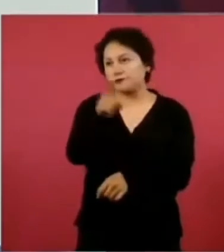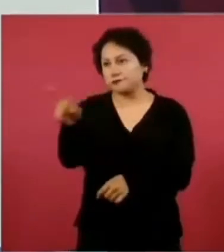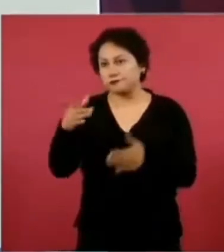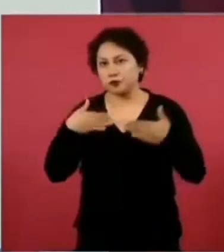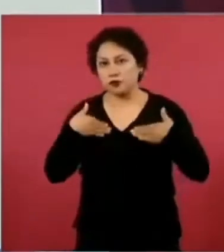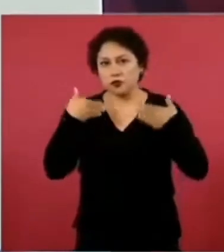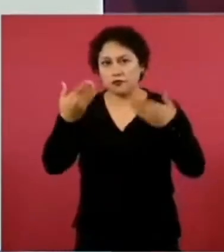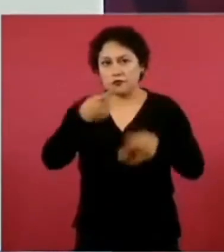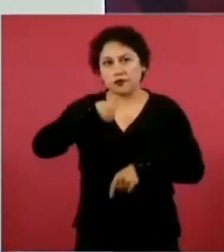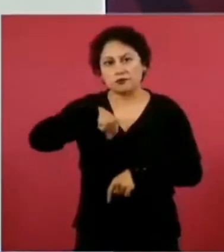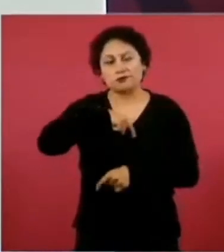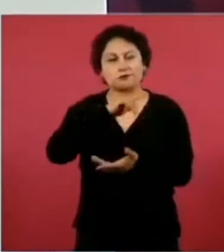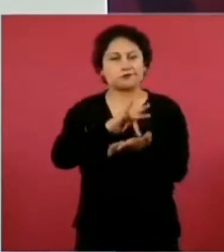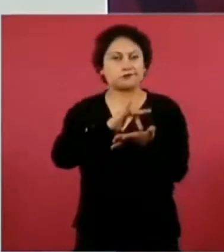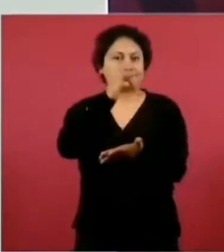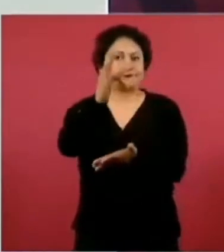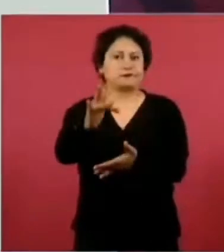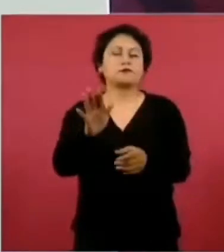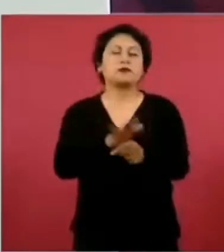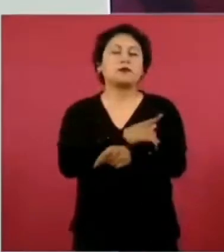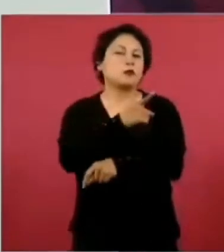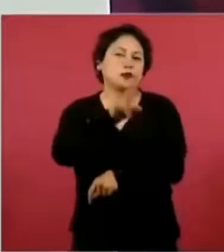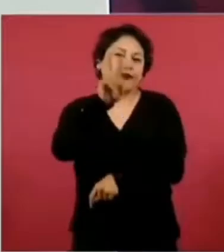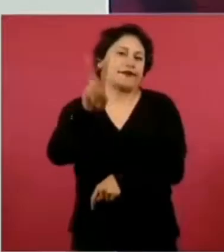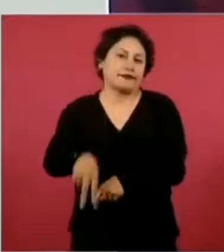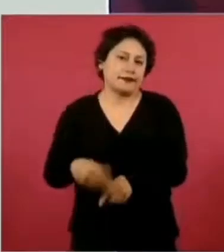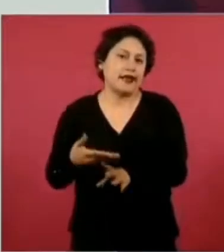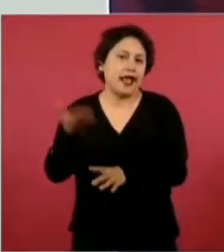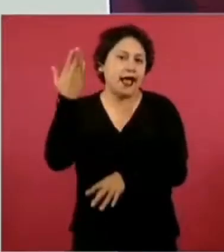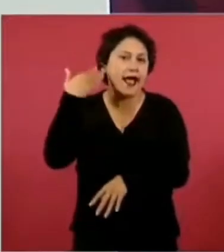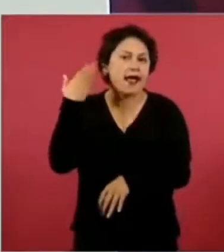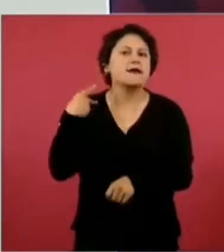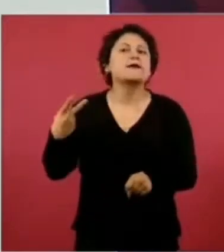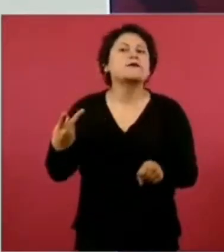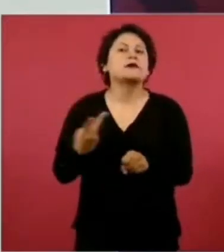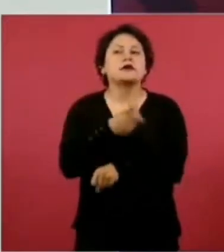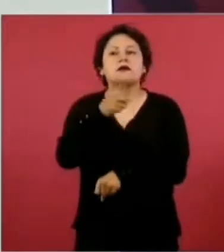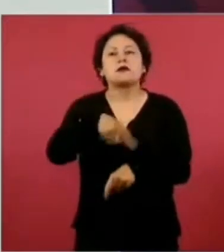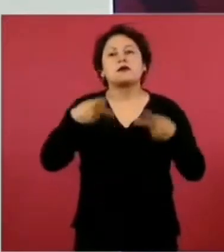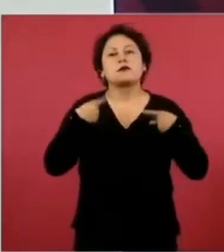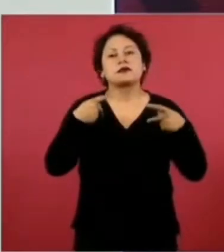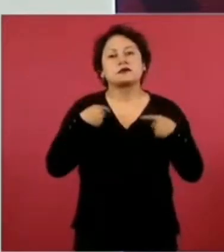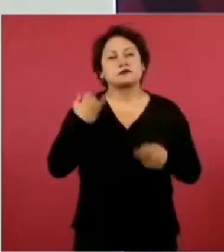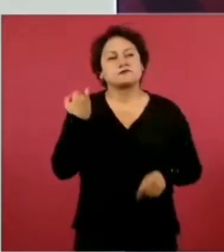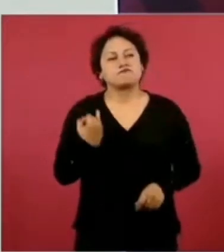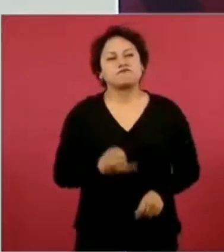frecuente que se dijera para qué pago el impuesto si se lo van a robar.